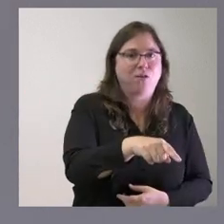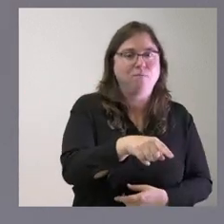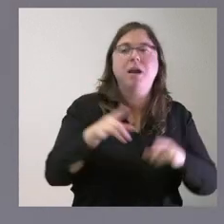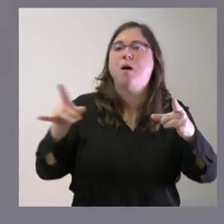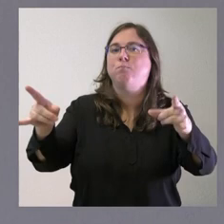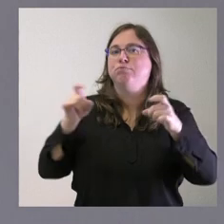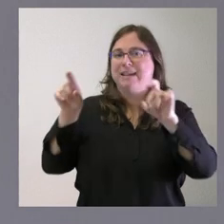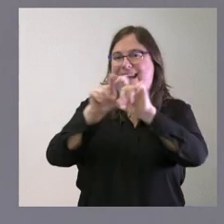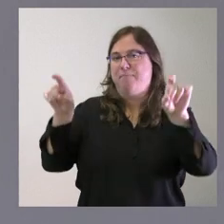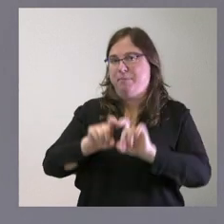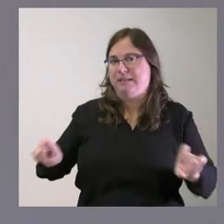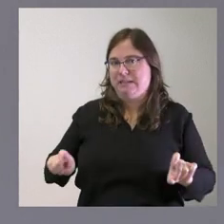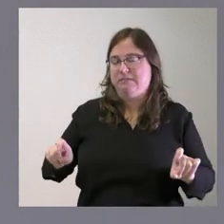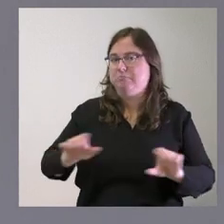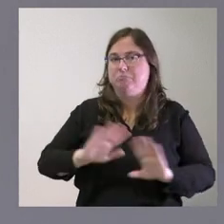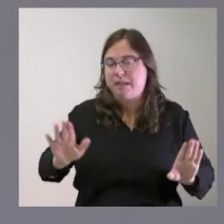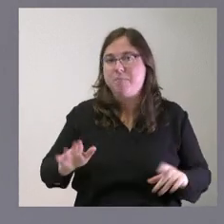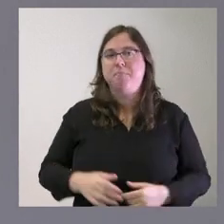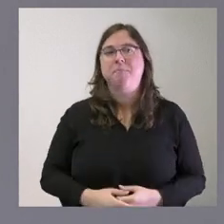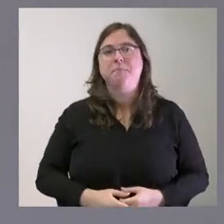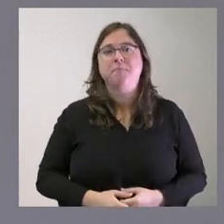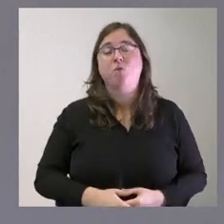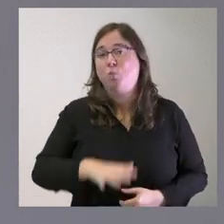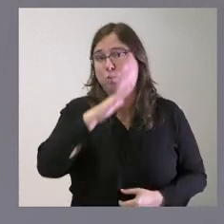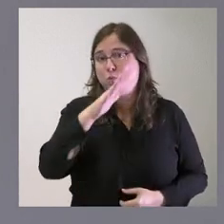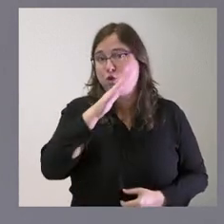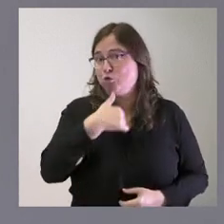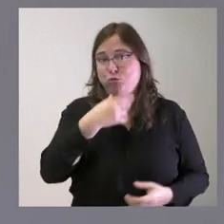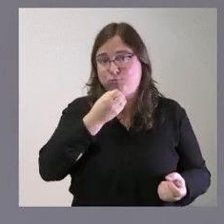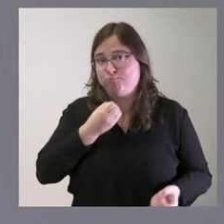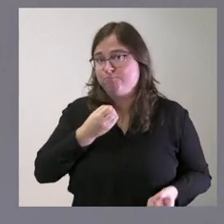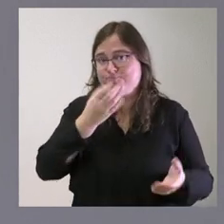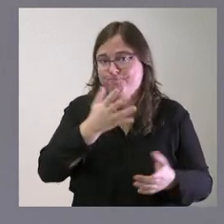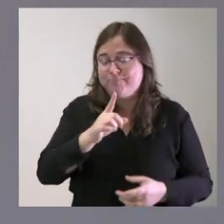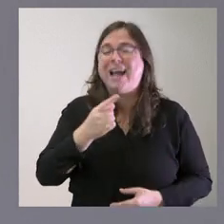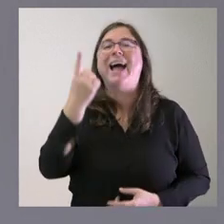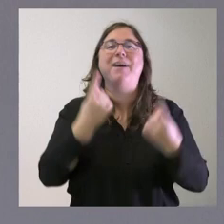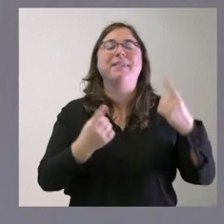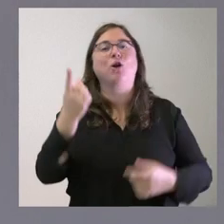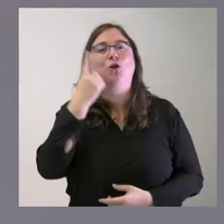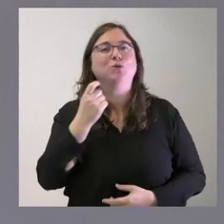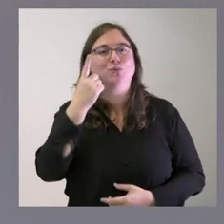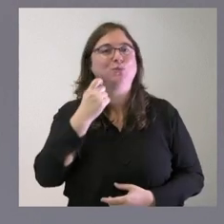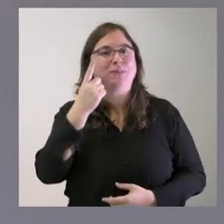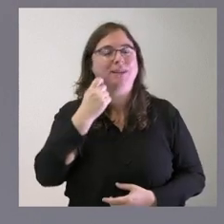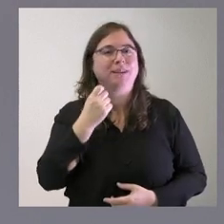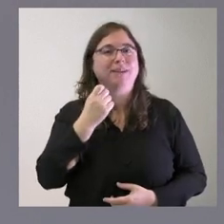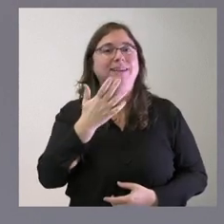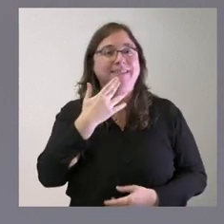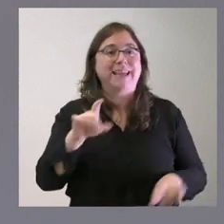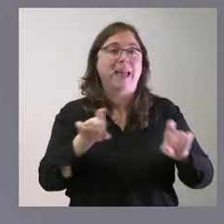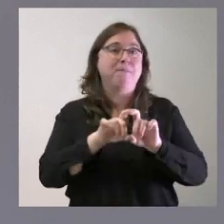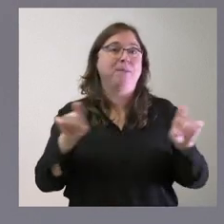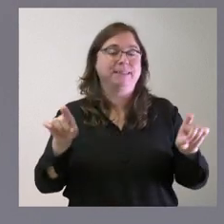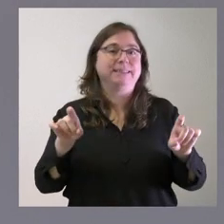se decidan y se decidan en favor de Soria y por tanto es verdad que estamos a veces acostumbrados a que cuando una empresa se